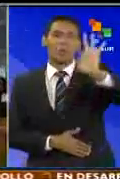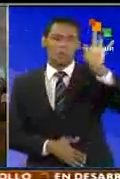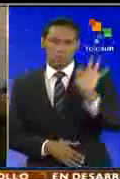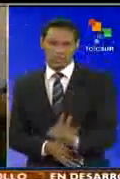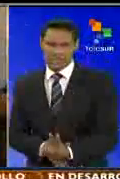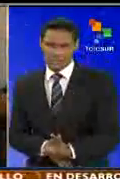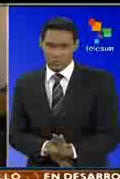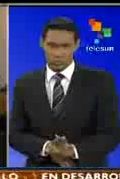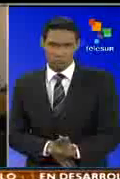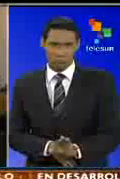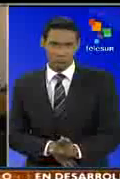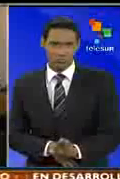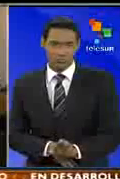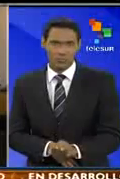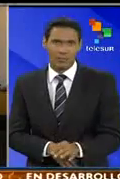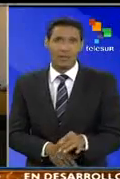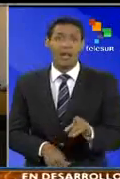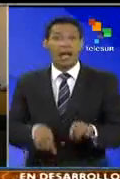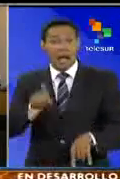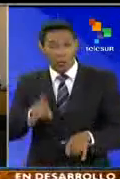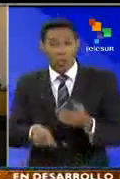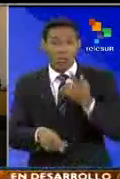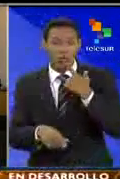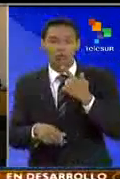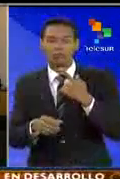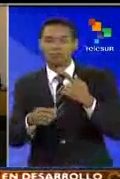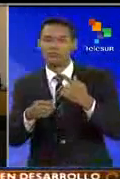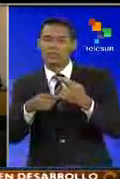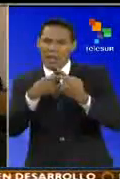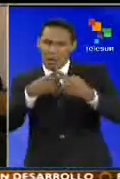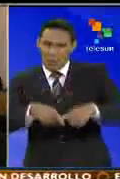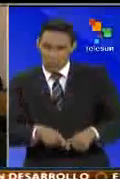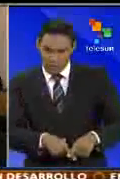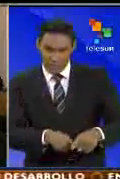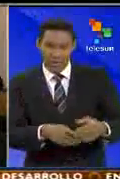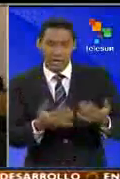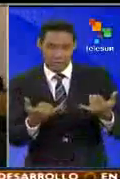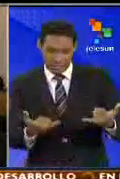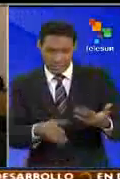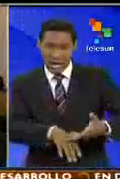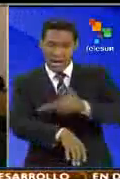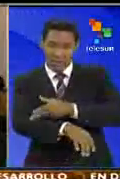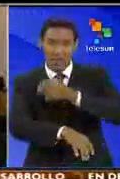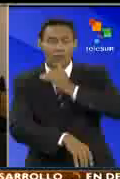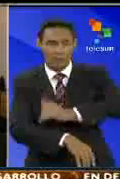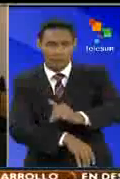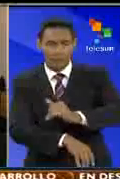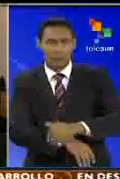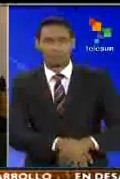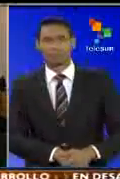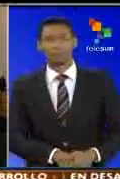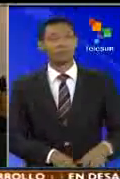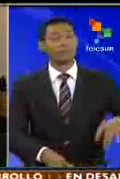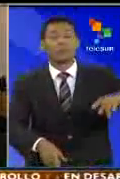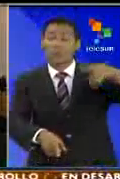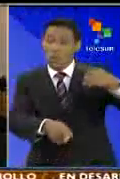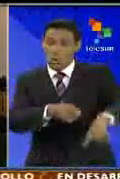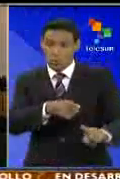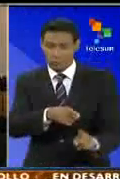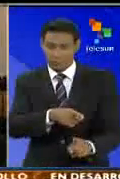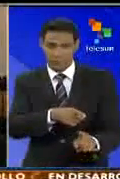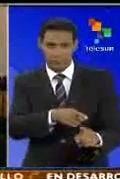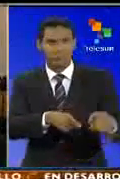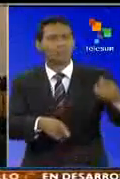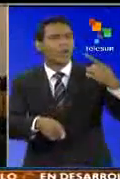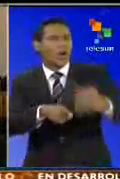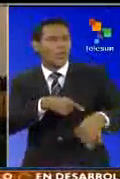referido a las cifras que anteriormente comenté. Igualmente, otro de los aspectos que venimos